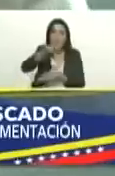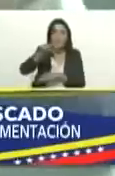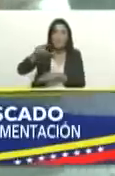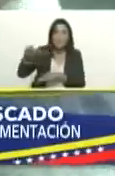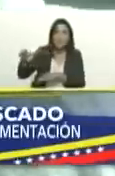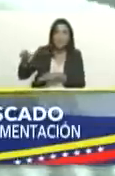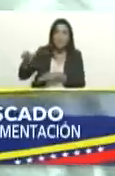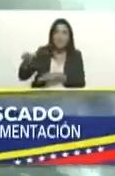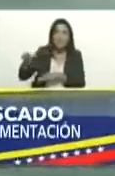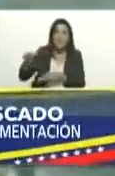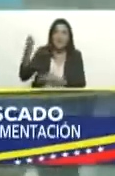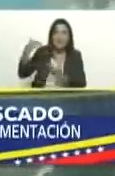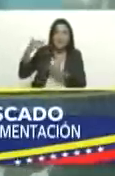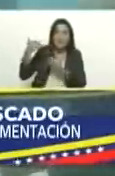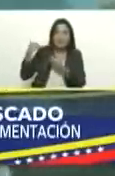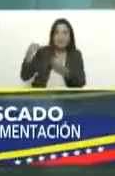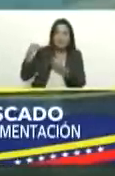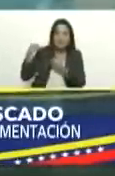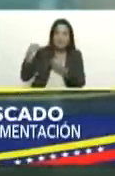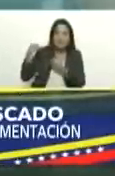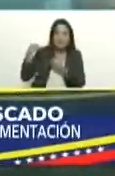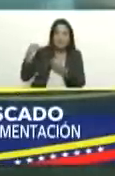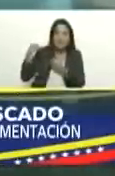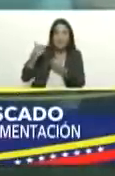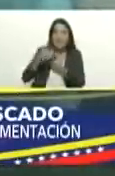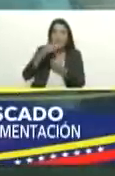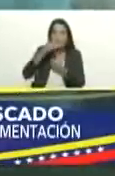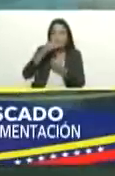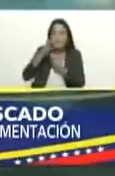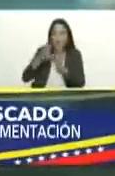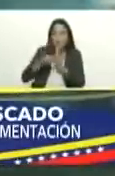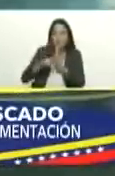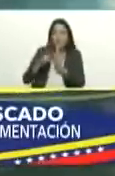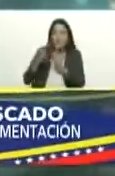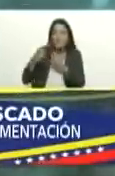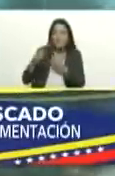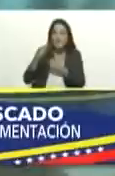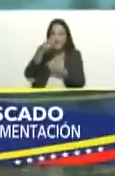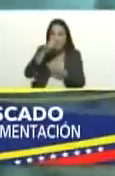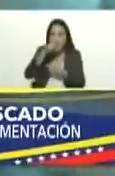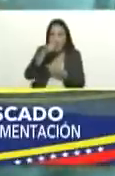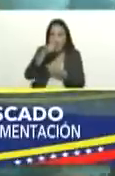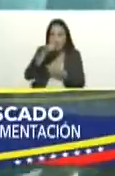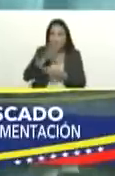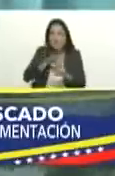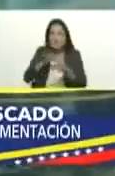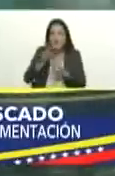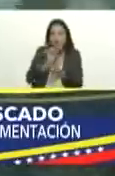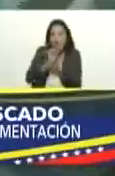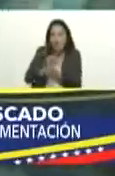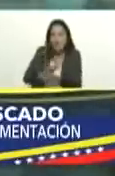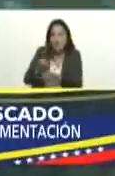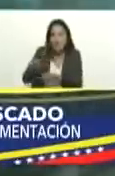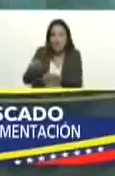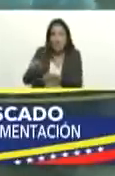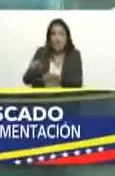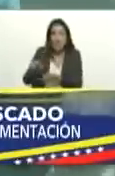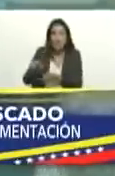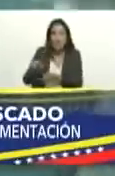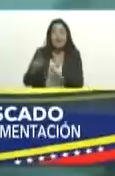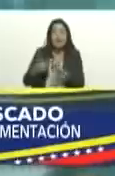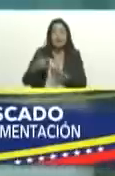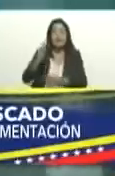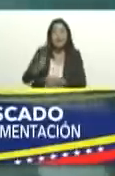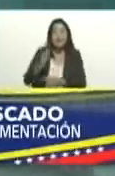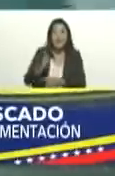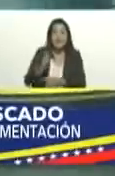vinculadas al delito de narcotráfico fueron aprendidas y se acordó por parte del tribunal